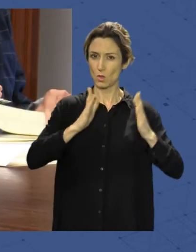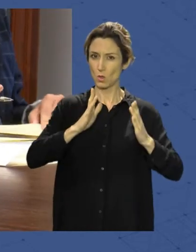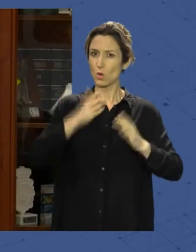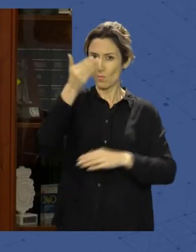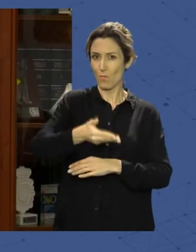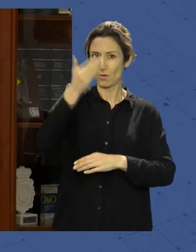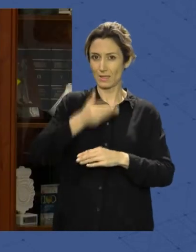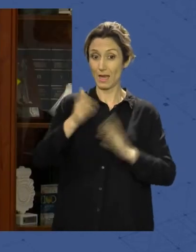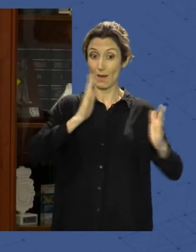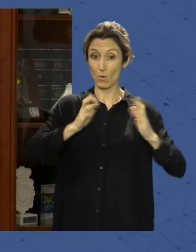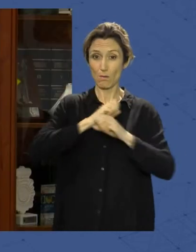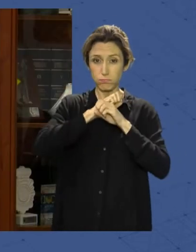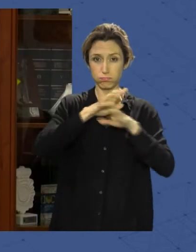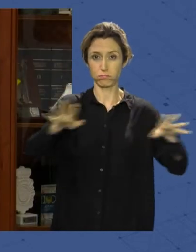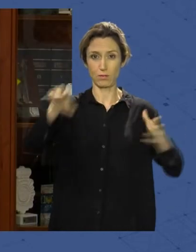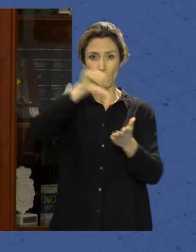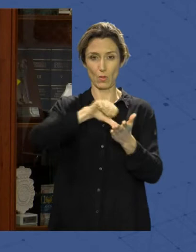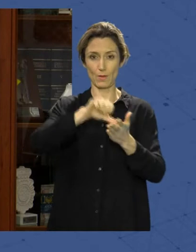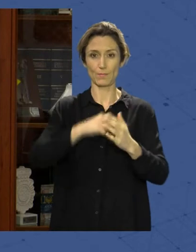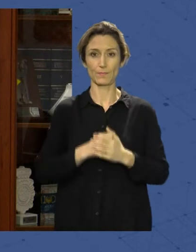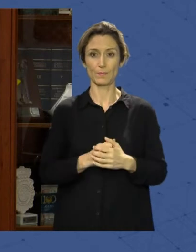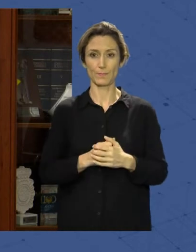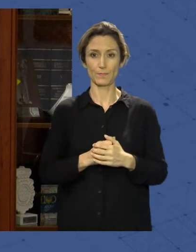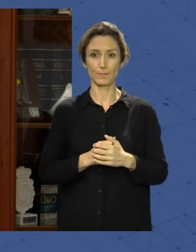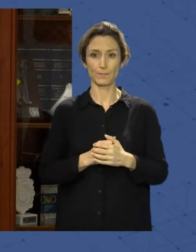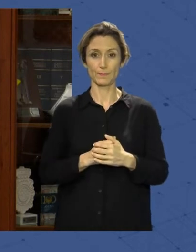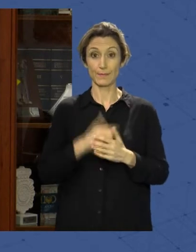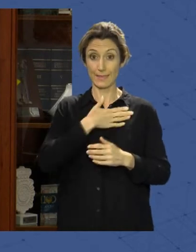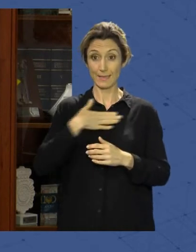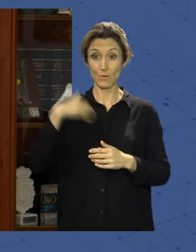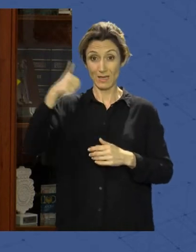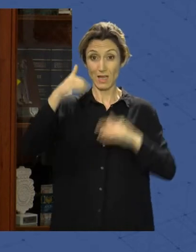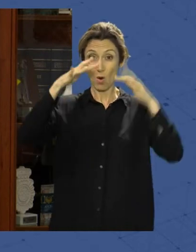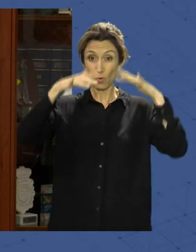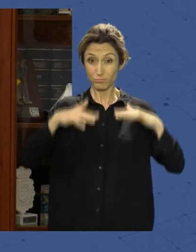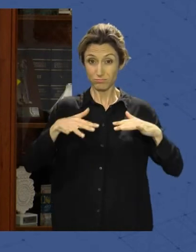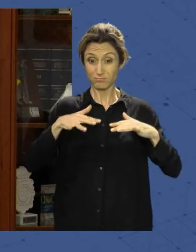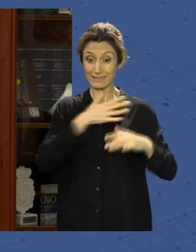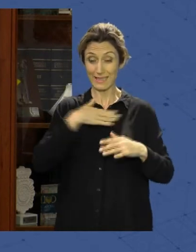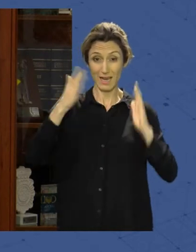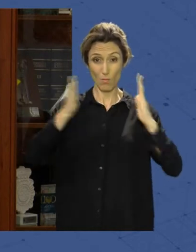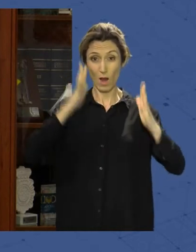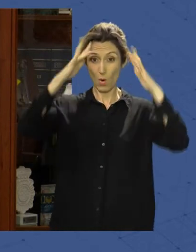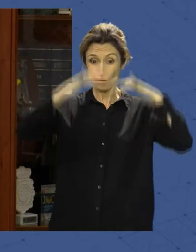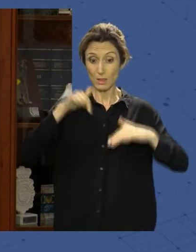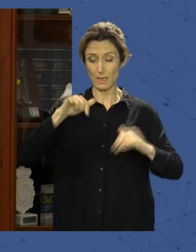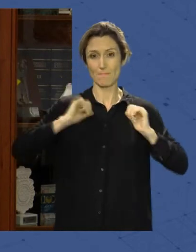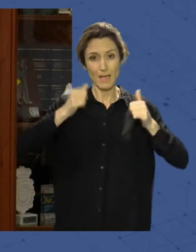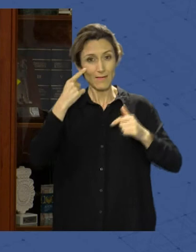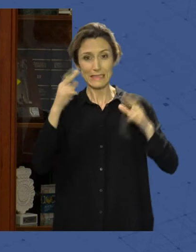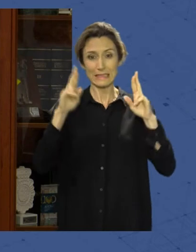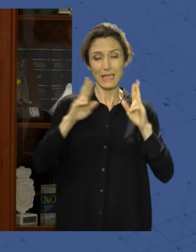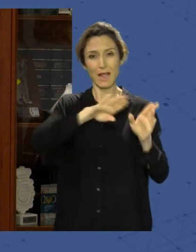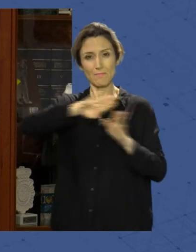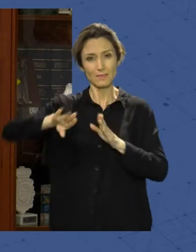de la ciudad. Donde queremos este otoño, si todo va bien, y a pesar de las guerras, pesar